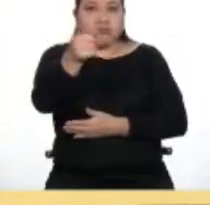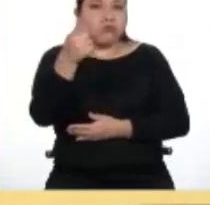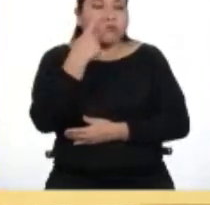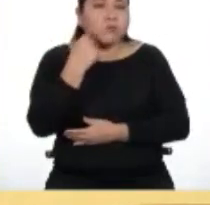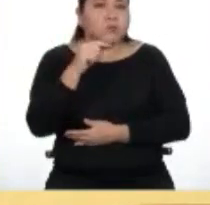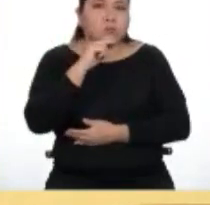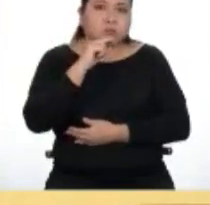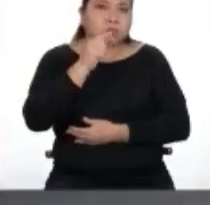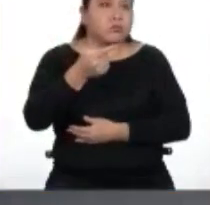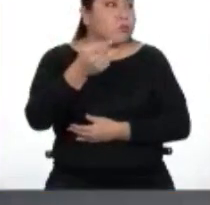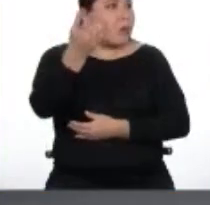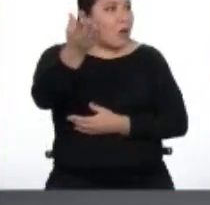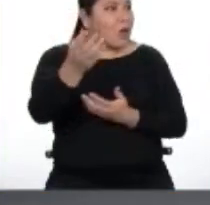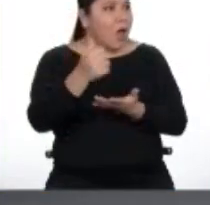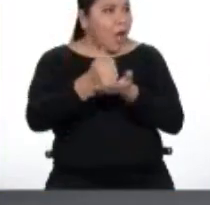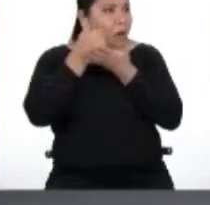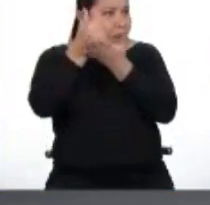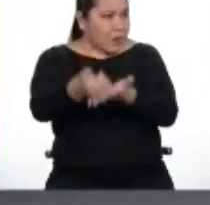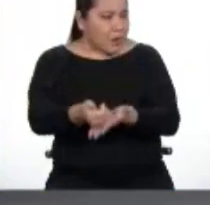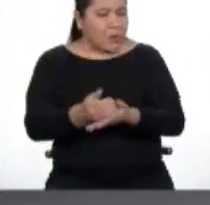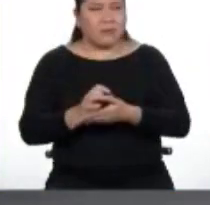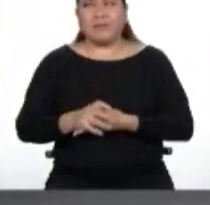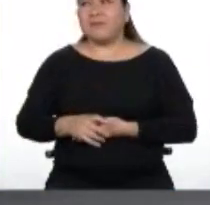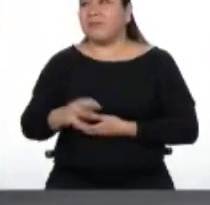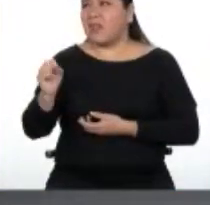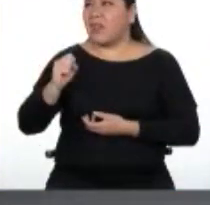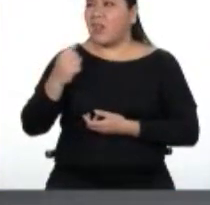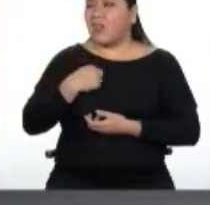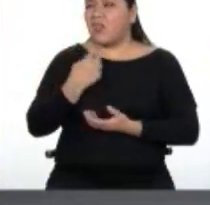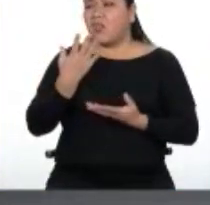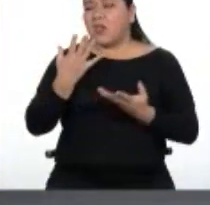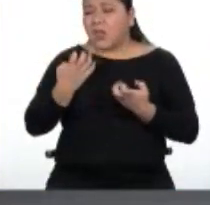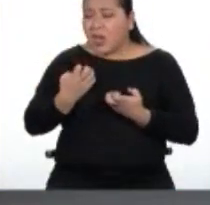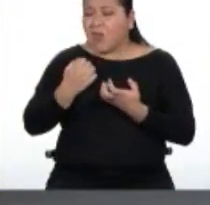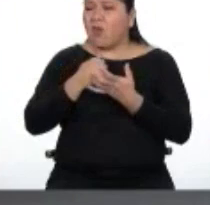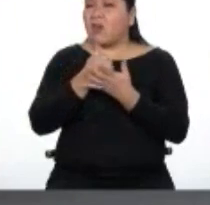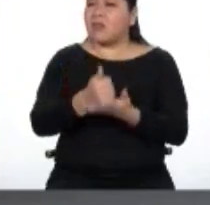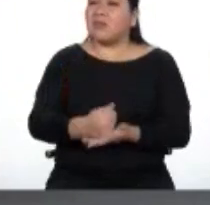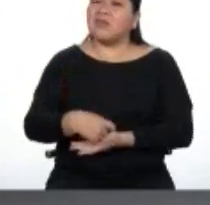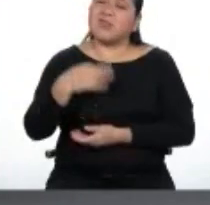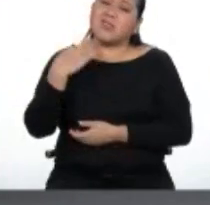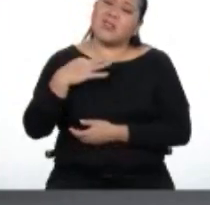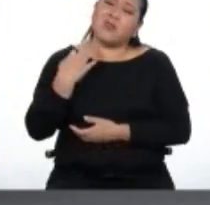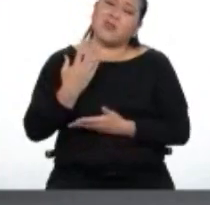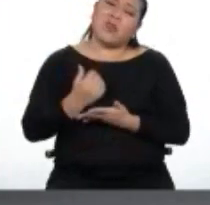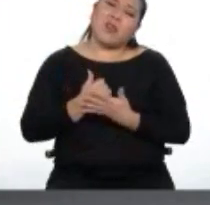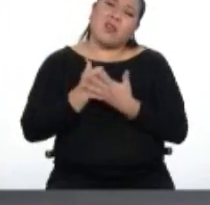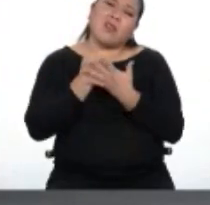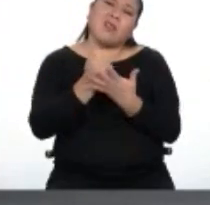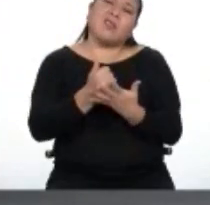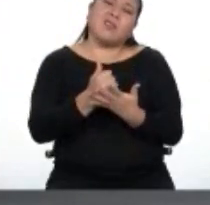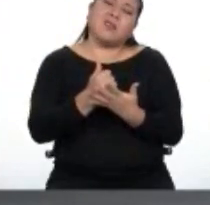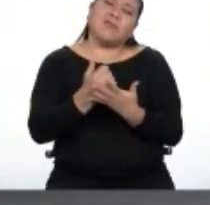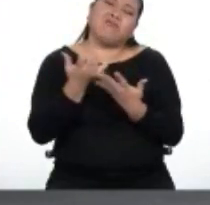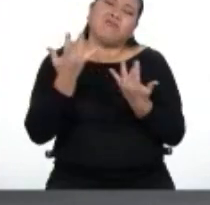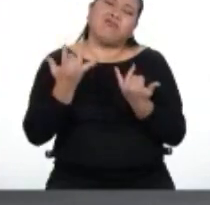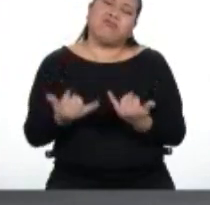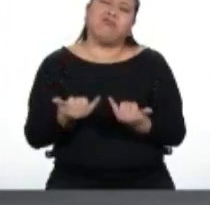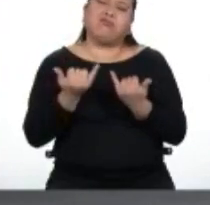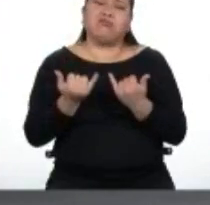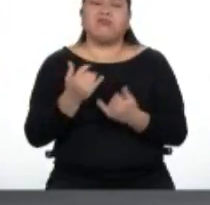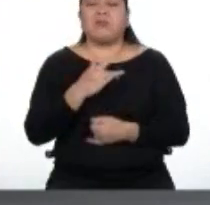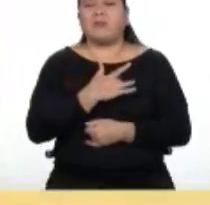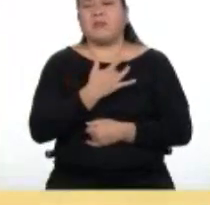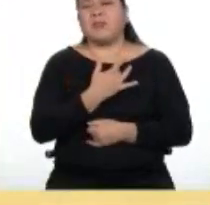casa a aprender. Bueno, sí, yo quiero ayudarlos. Yo siempre quiero ayudarlos, pero me han bajoneado bastante las